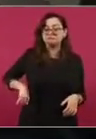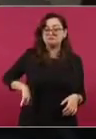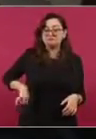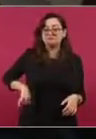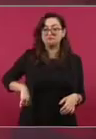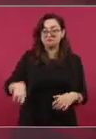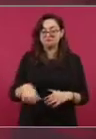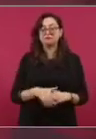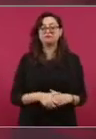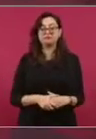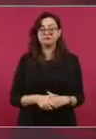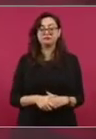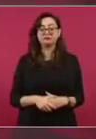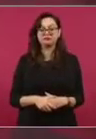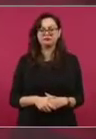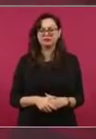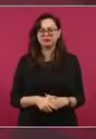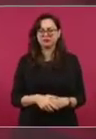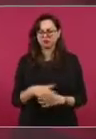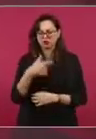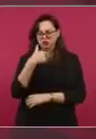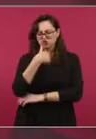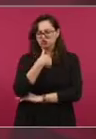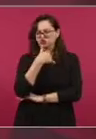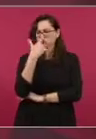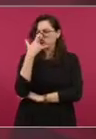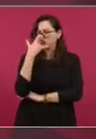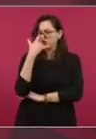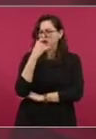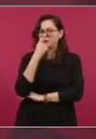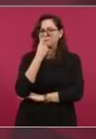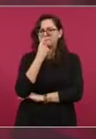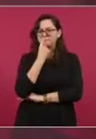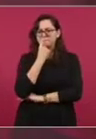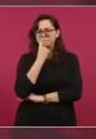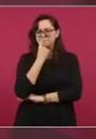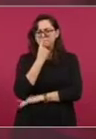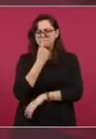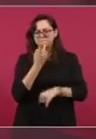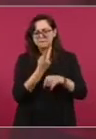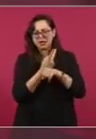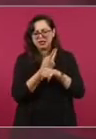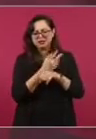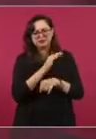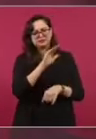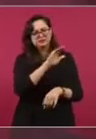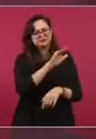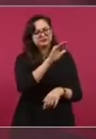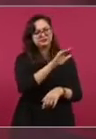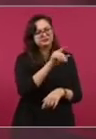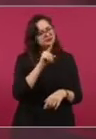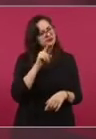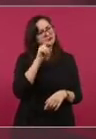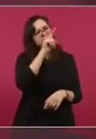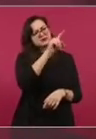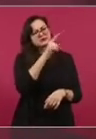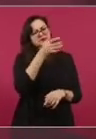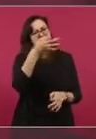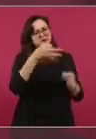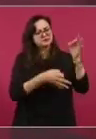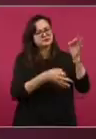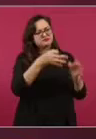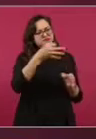permitió que se dieran a conocer los bienes de García Luna